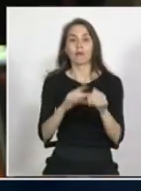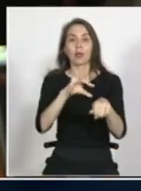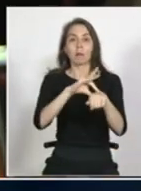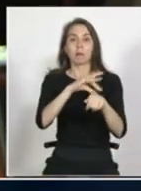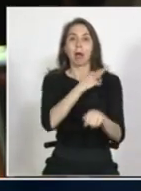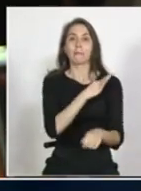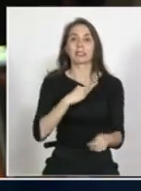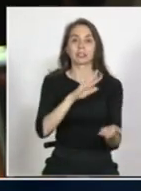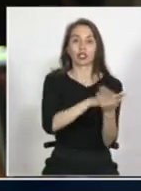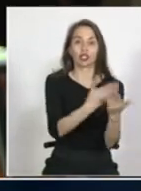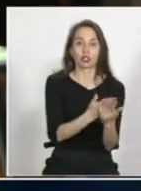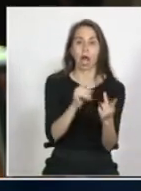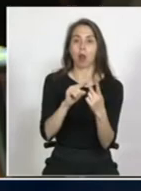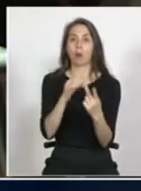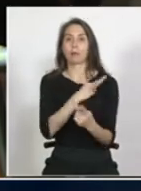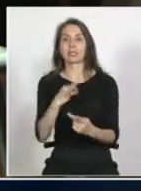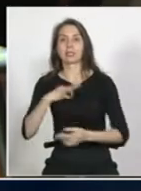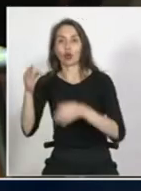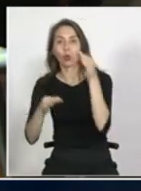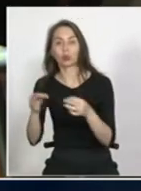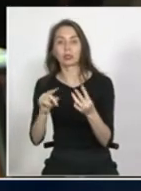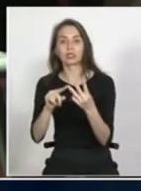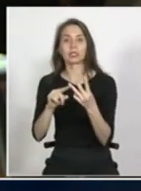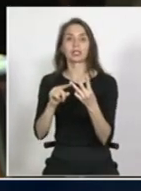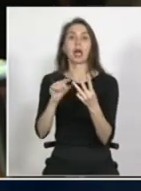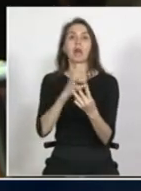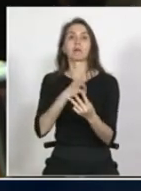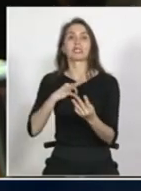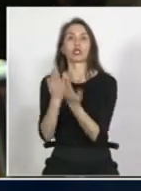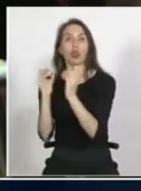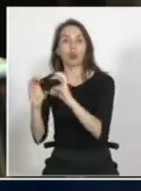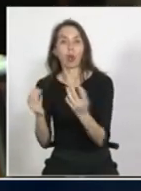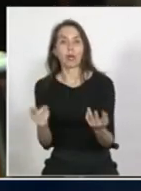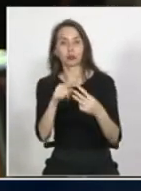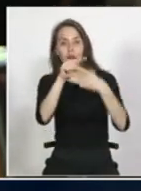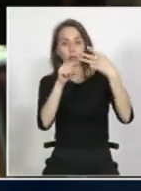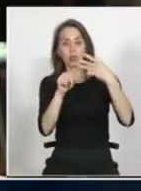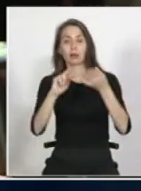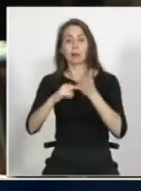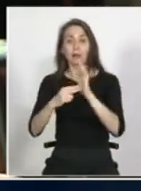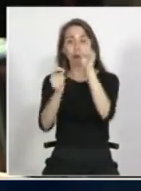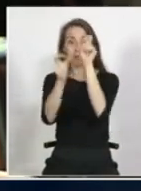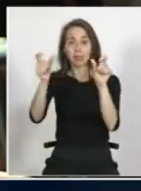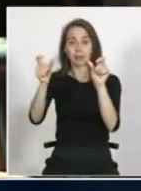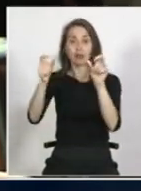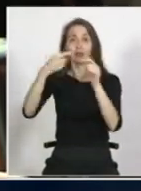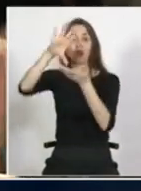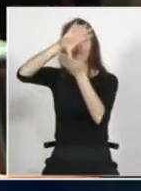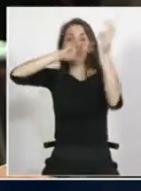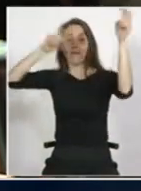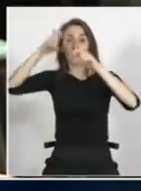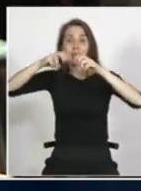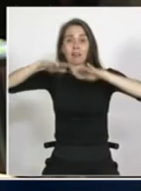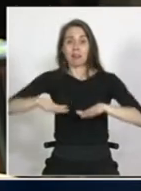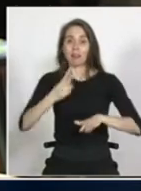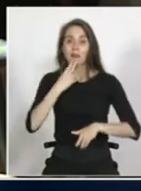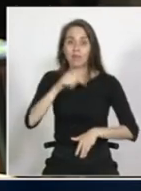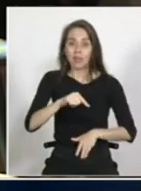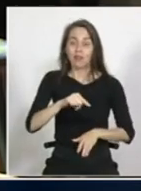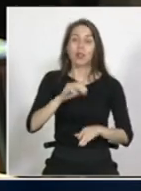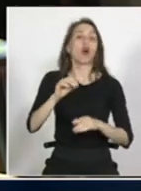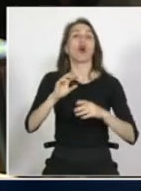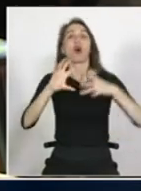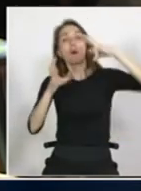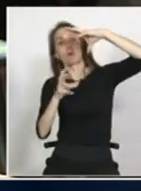toca el Ministerio de Educación, toca el Ministerio de Justicia, porque si ya es complejo el tema en sí de los migrantes viviendo en este país o en cualquier otro país el tema de la